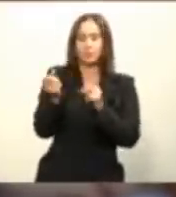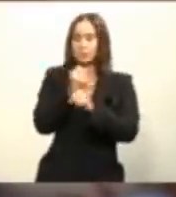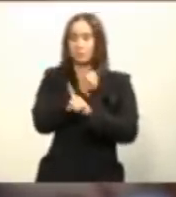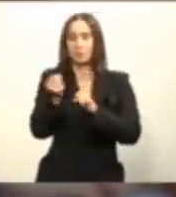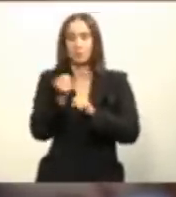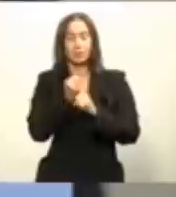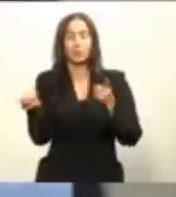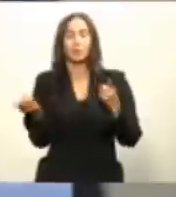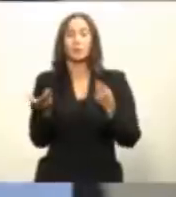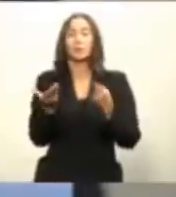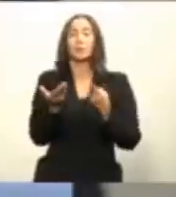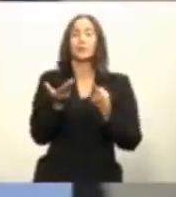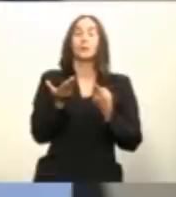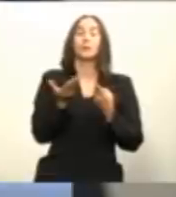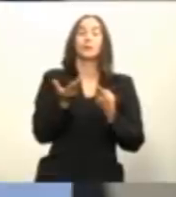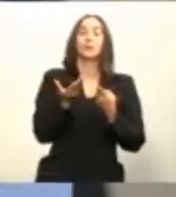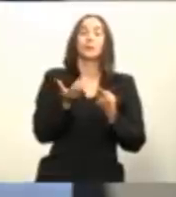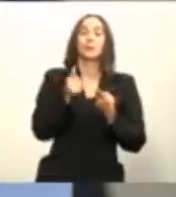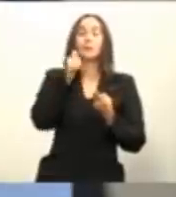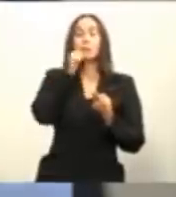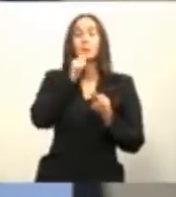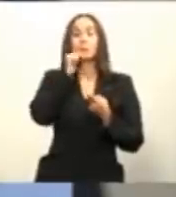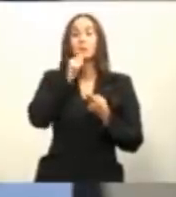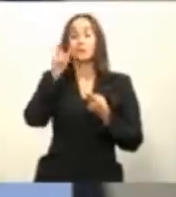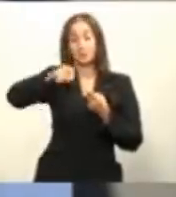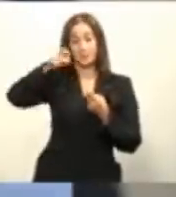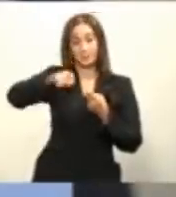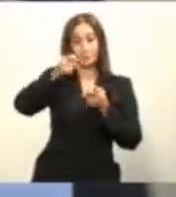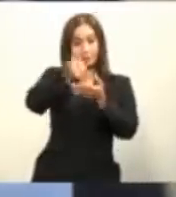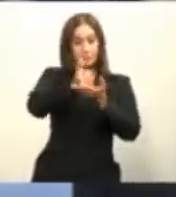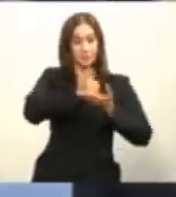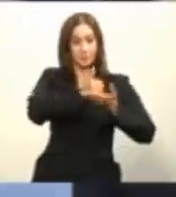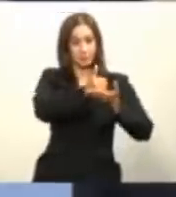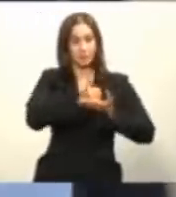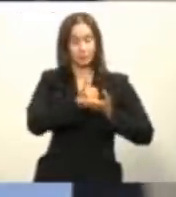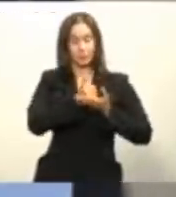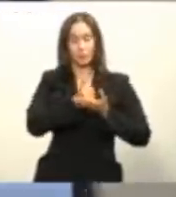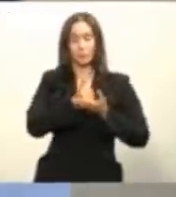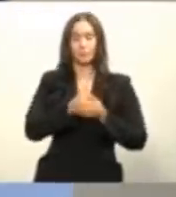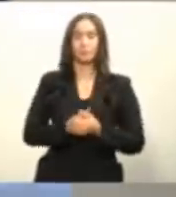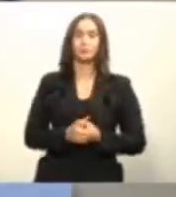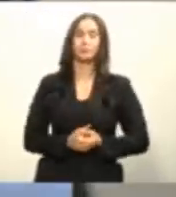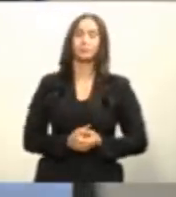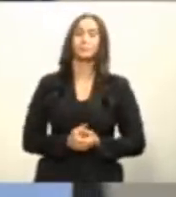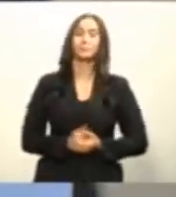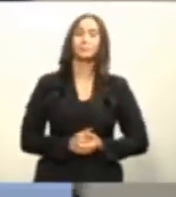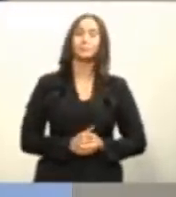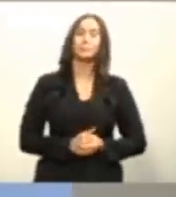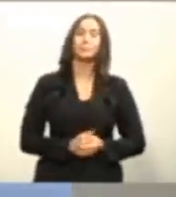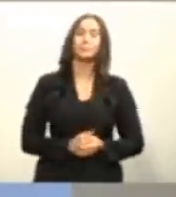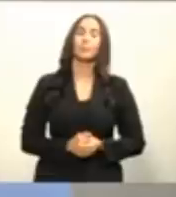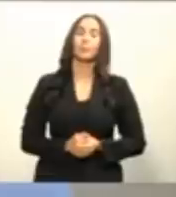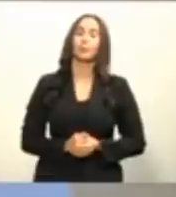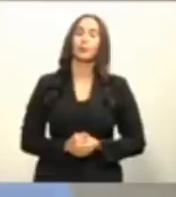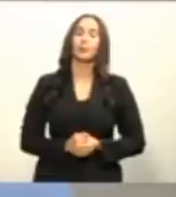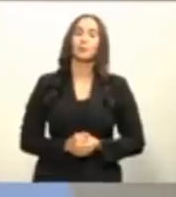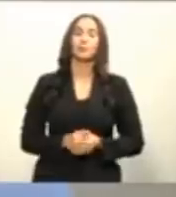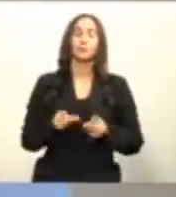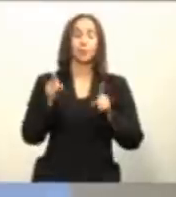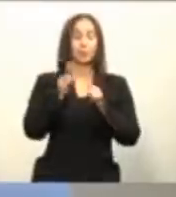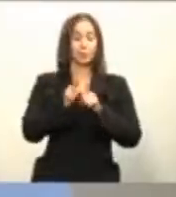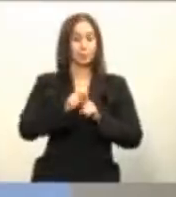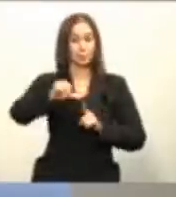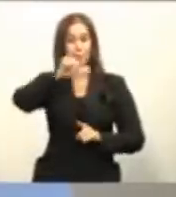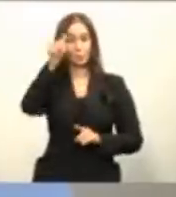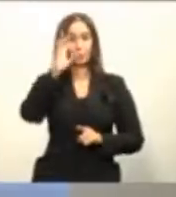mujeres que hay que consolidarle una ayuda a través del del ministerio de la mujer y una estructura de bonos